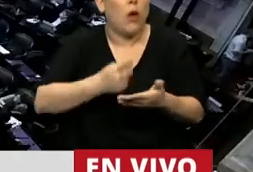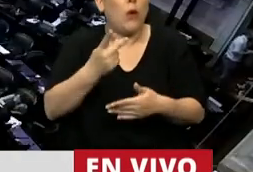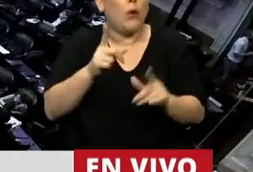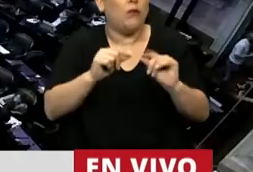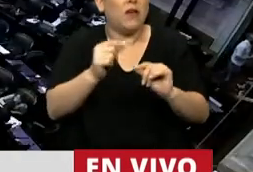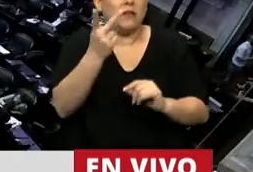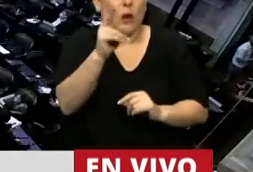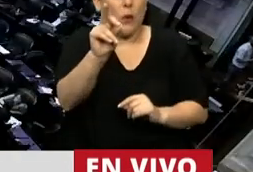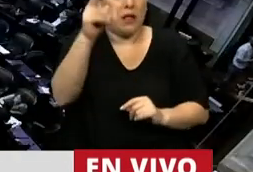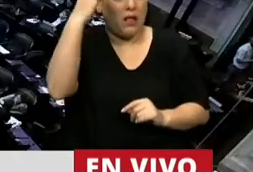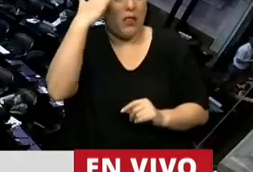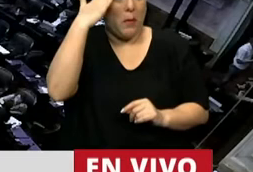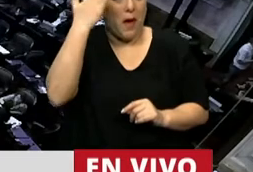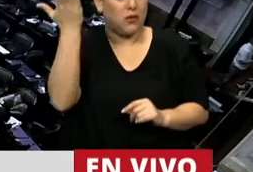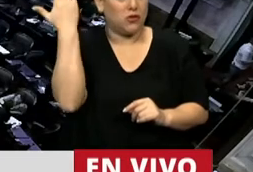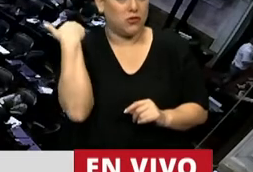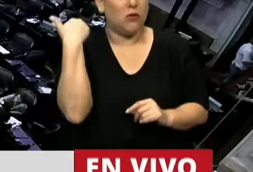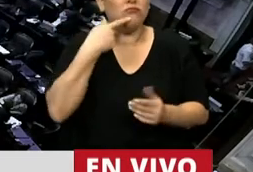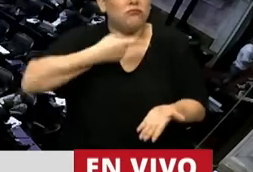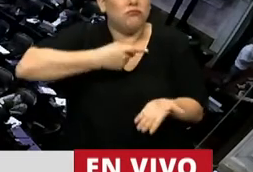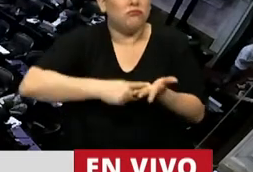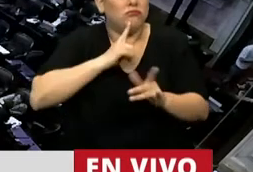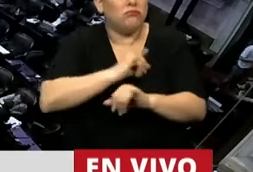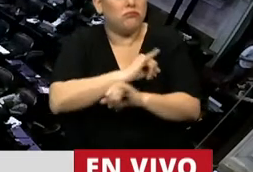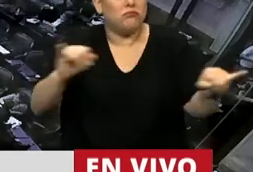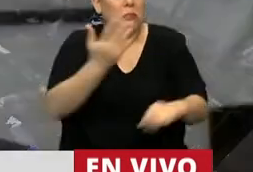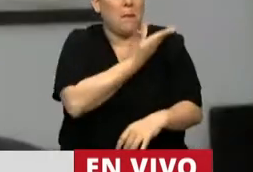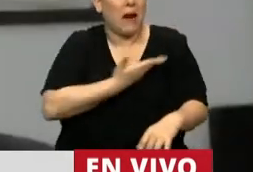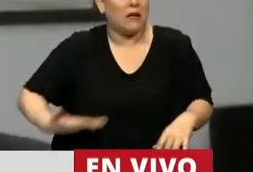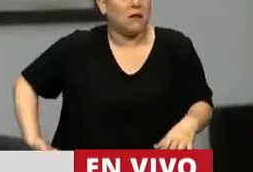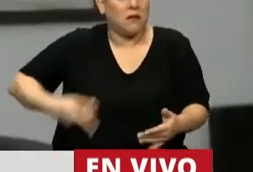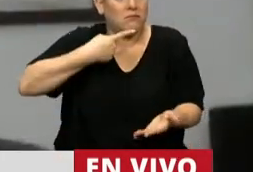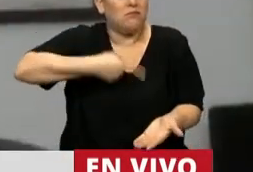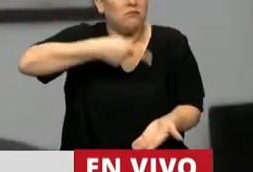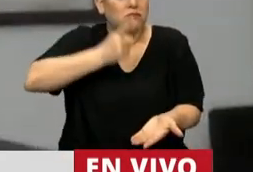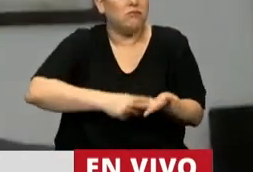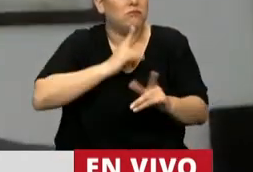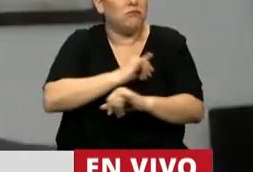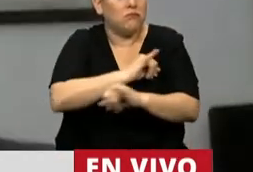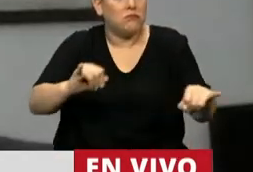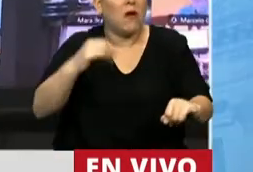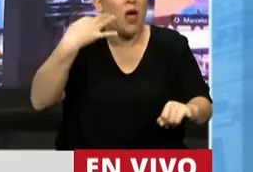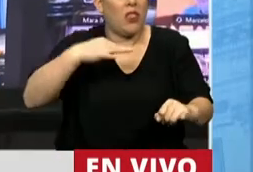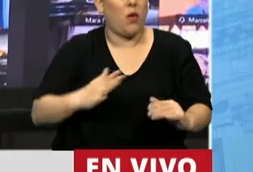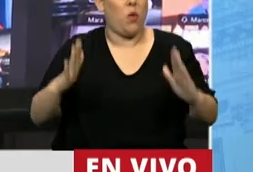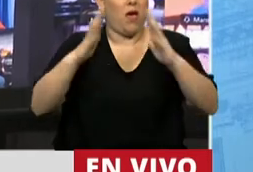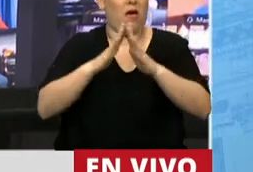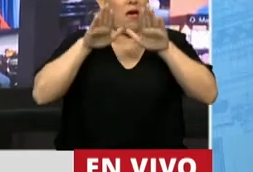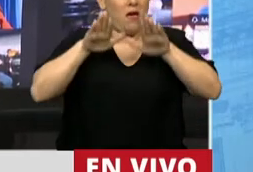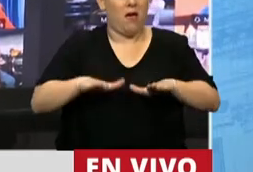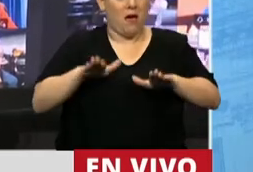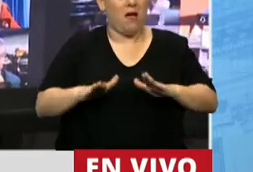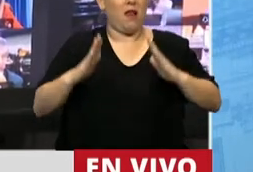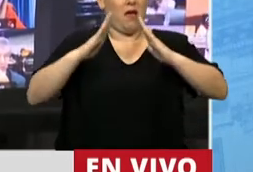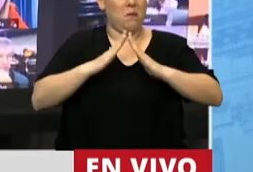20 de marzo, el decreto de presidencia que consagraba el aislamiento, la provincia de